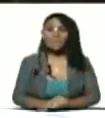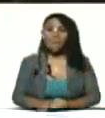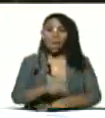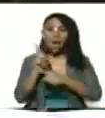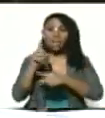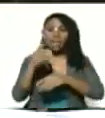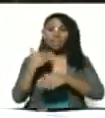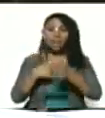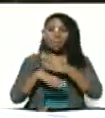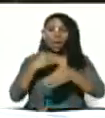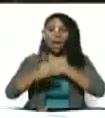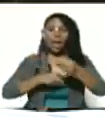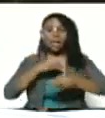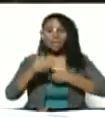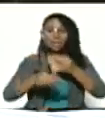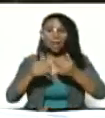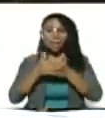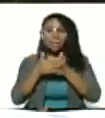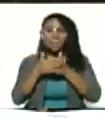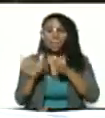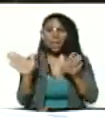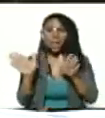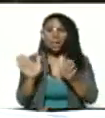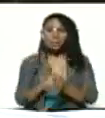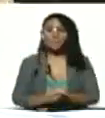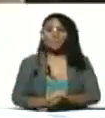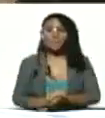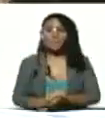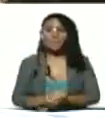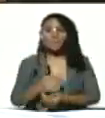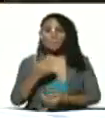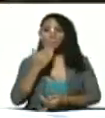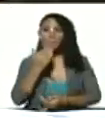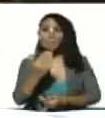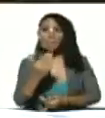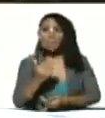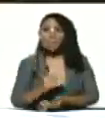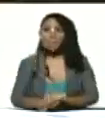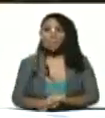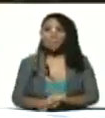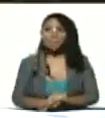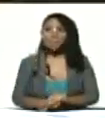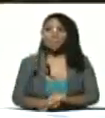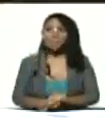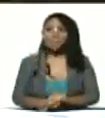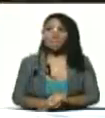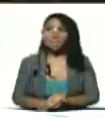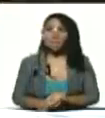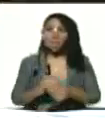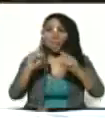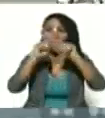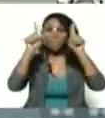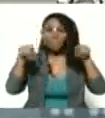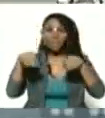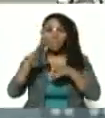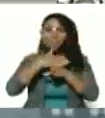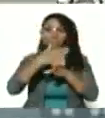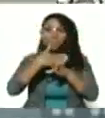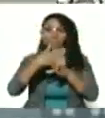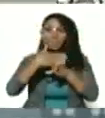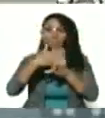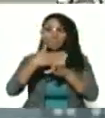vamos a proceder a la apertura si me lo permiten con la pantalla compartida